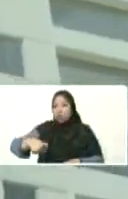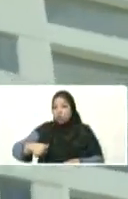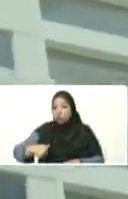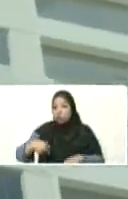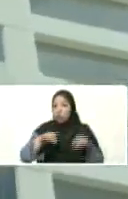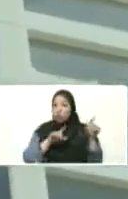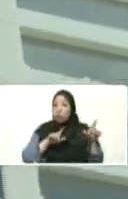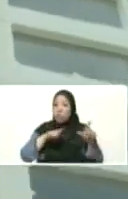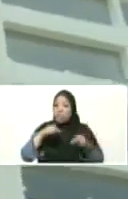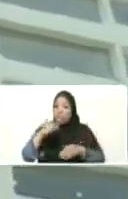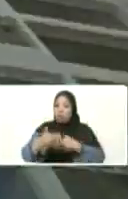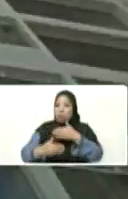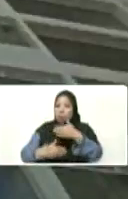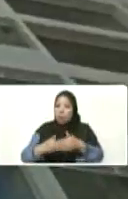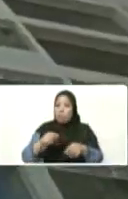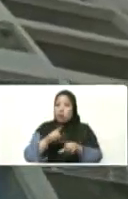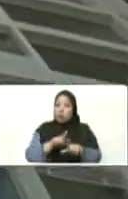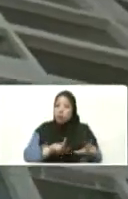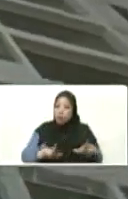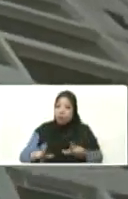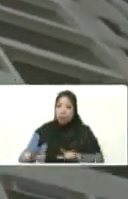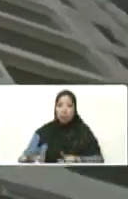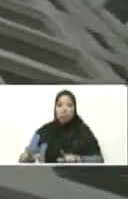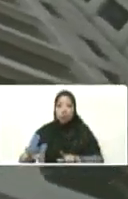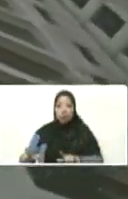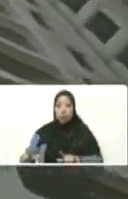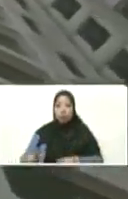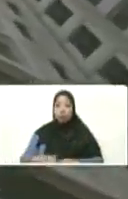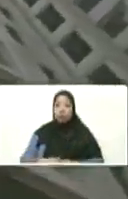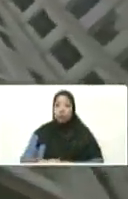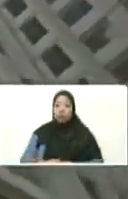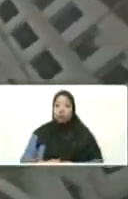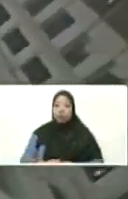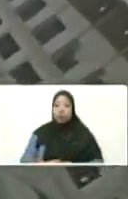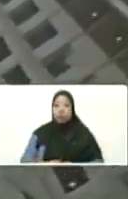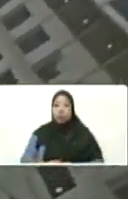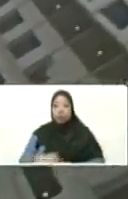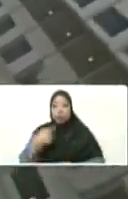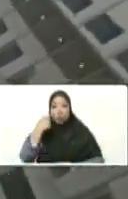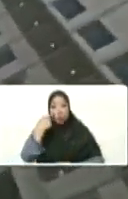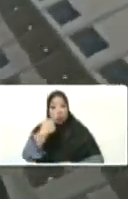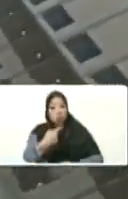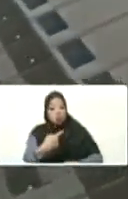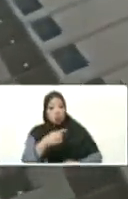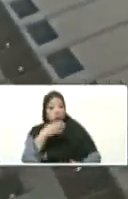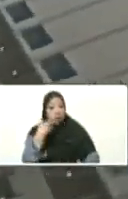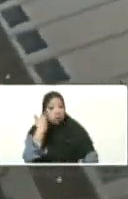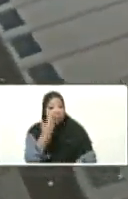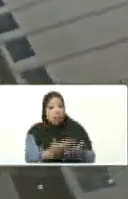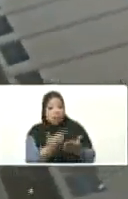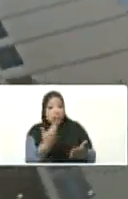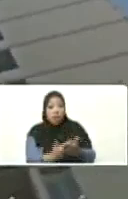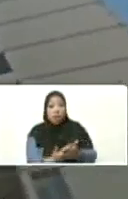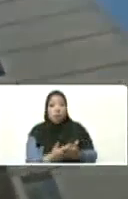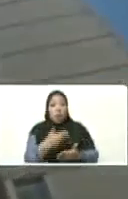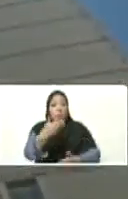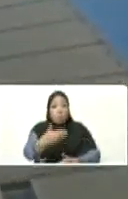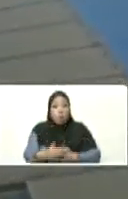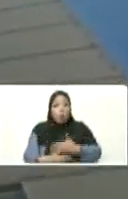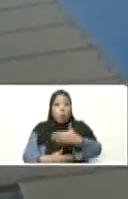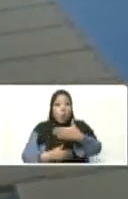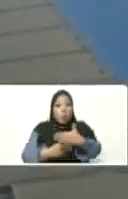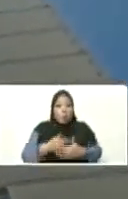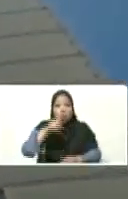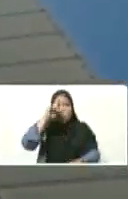que nuestros ojos van viendo cómo se va realizando poco a poco, paso a